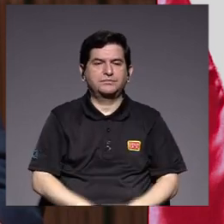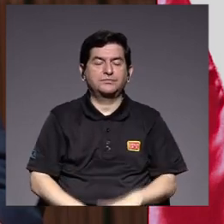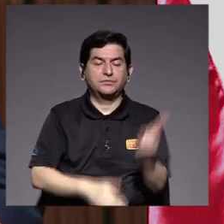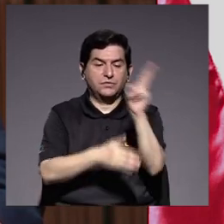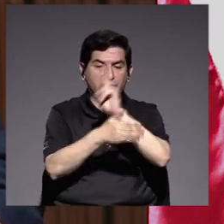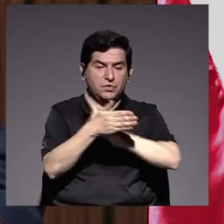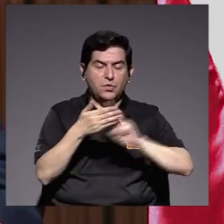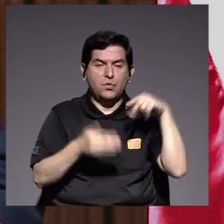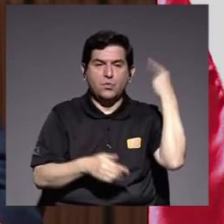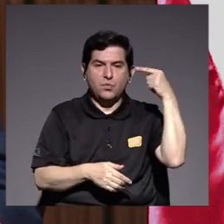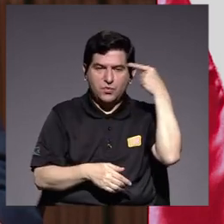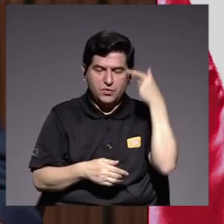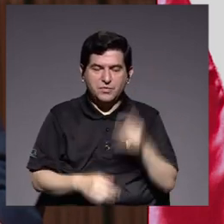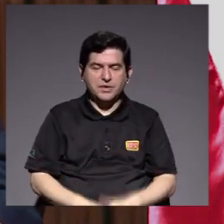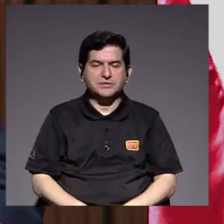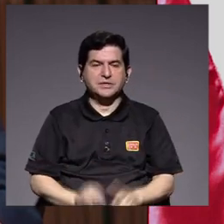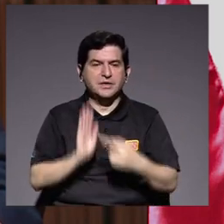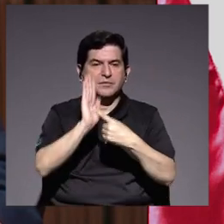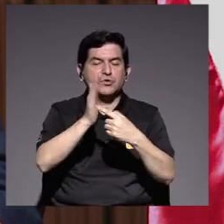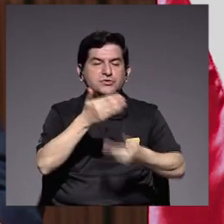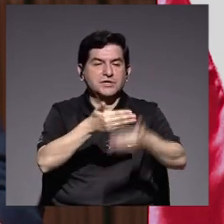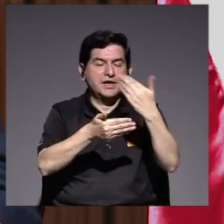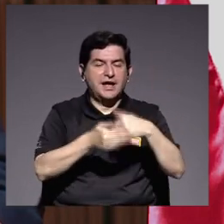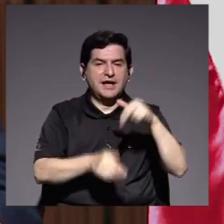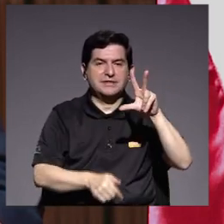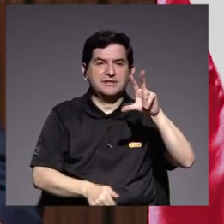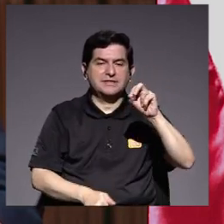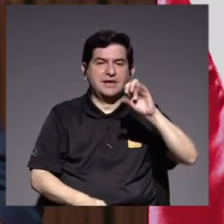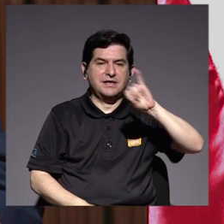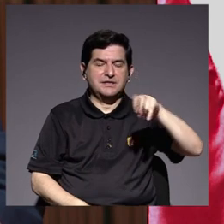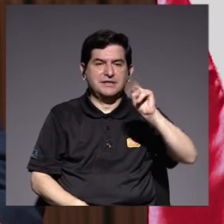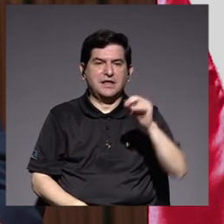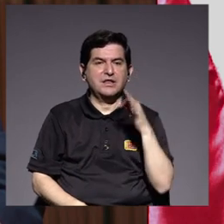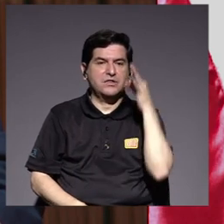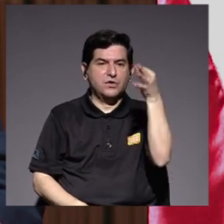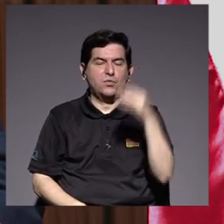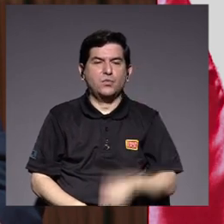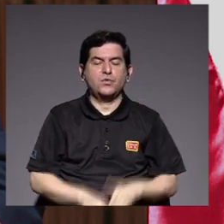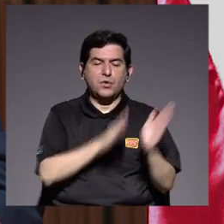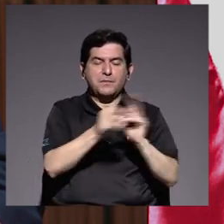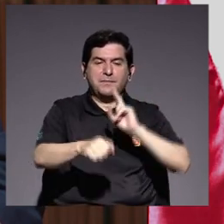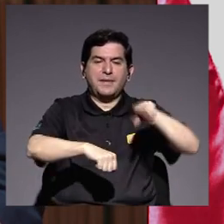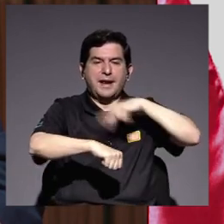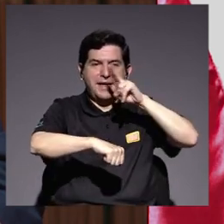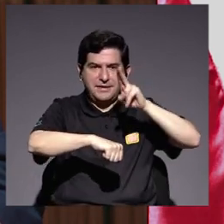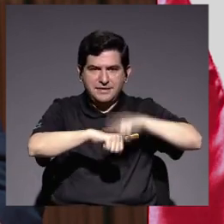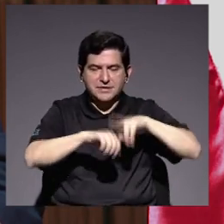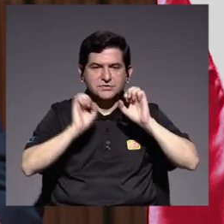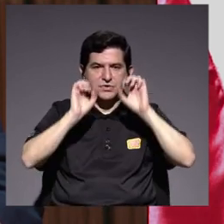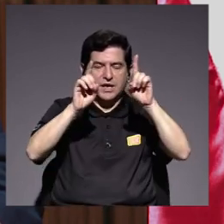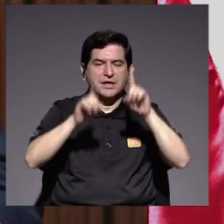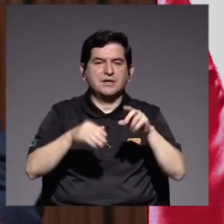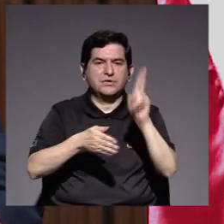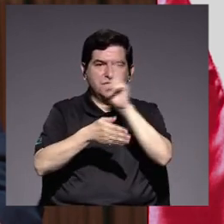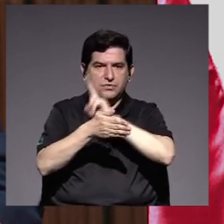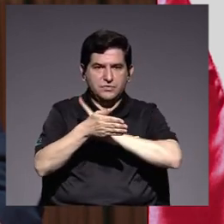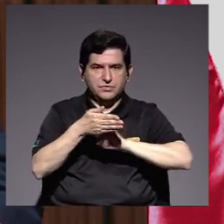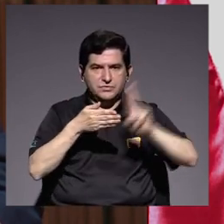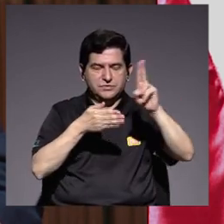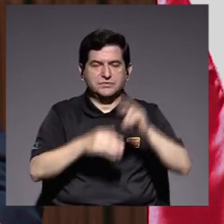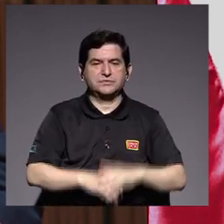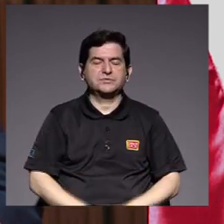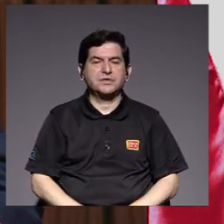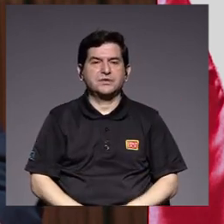universidades estatales deberán presentar antes del 30 de junio próximo el plan nacional de la educación superior planes